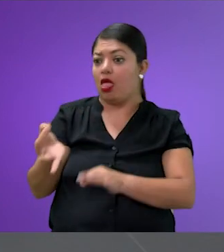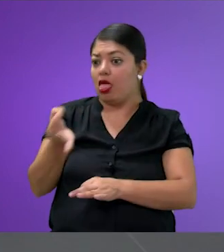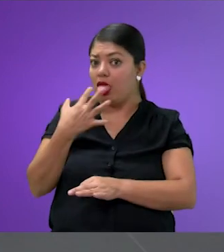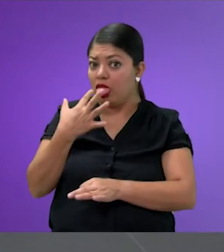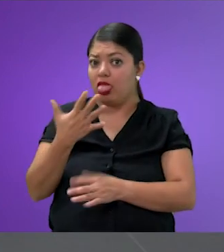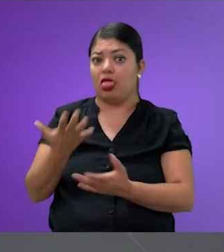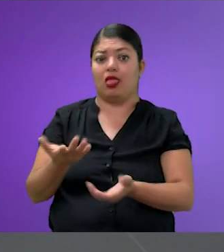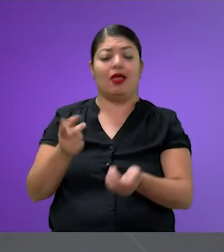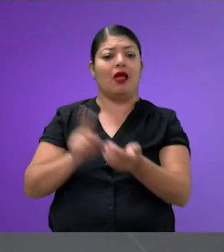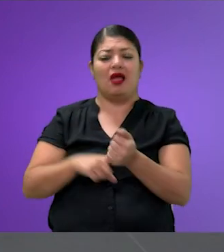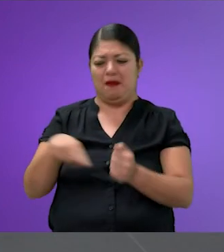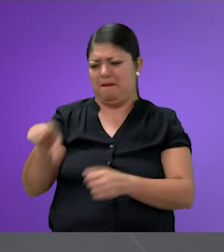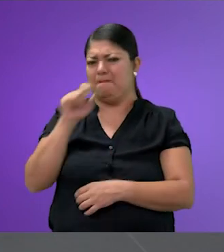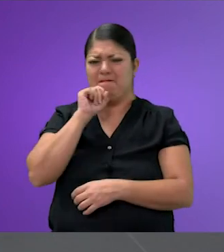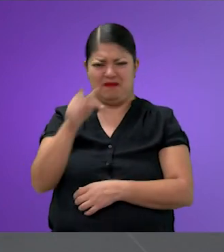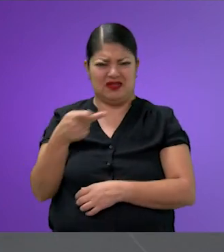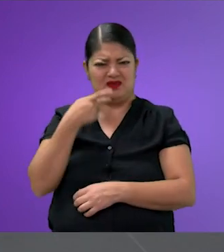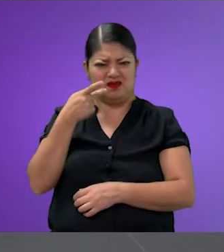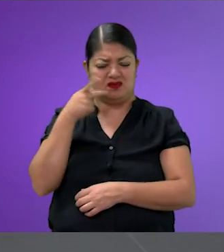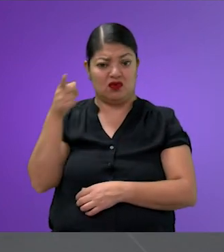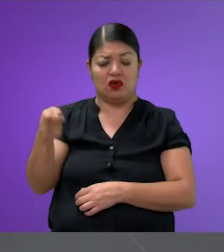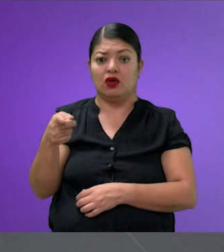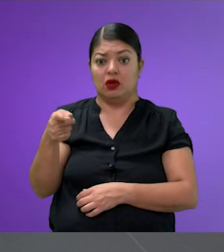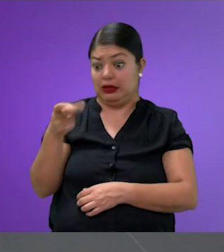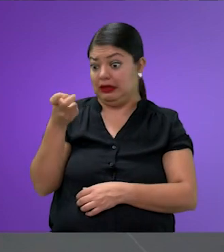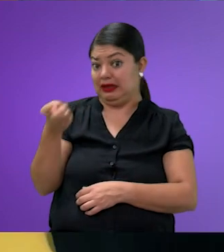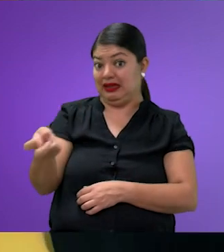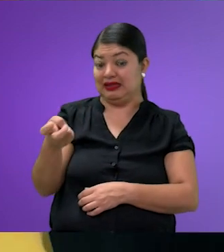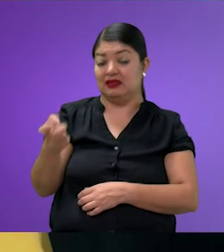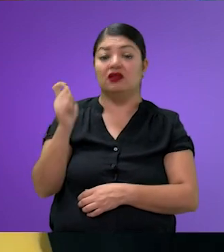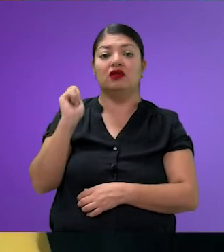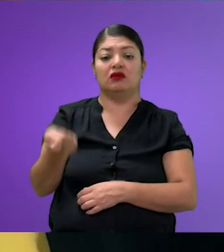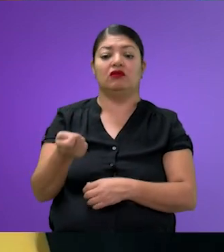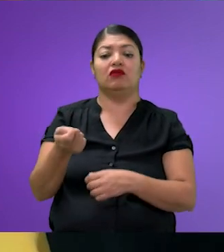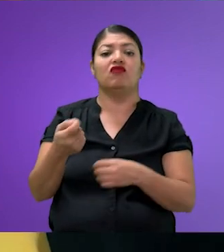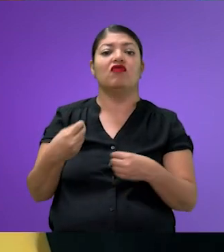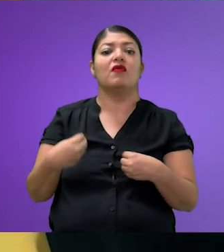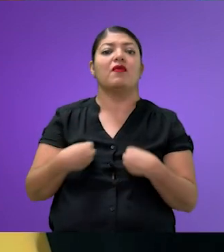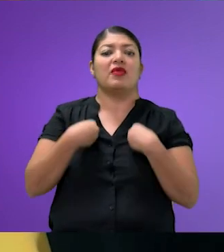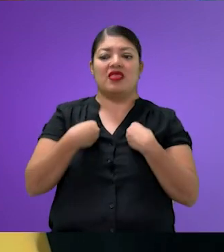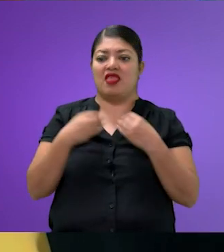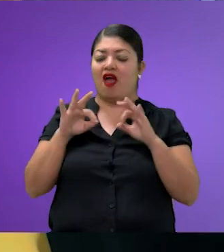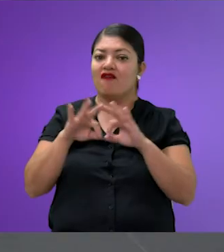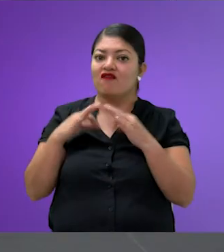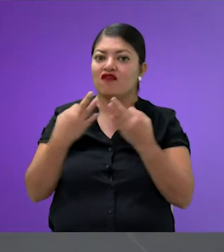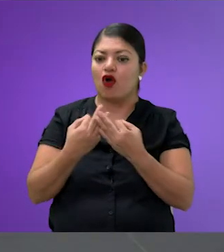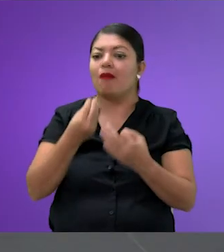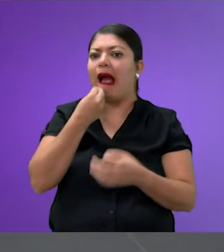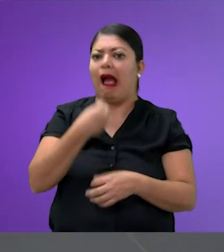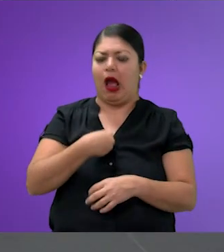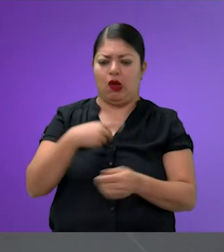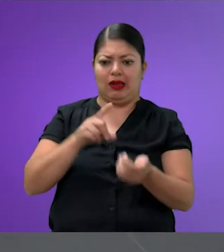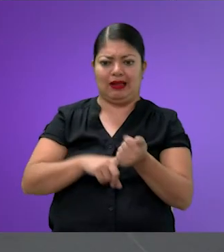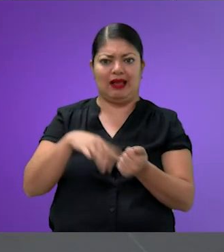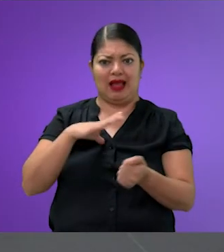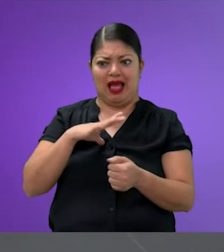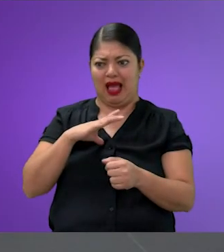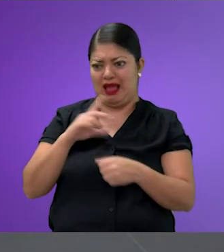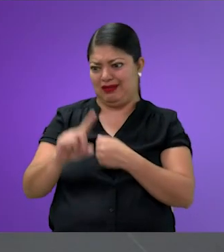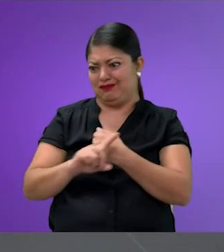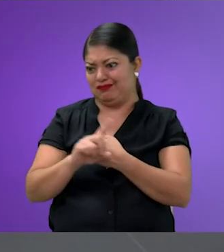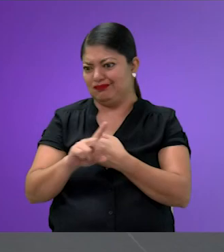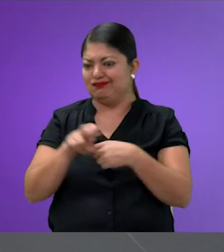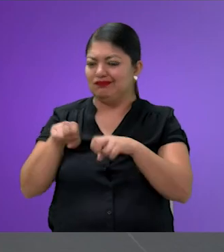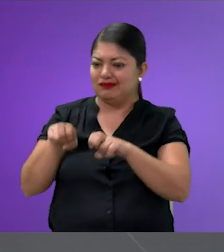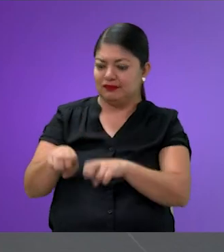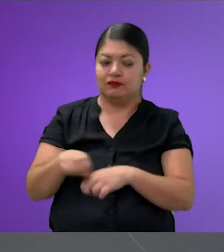que, como bien los mencionabas tú, inciden en la forma de vivir y de ver la vida otra vez, a pesar de estar en esta situación. Que ahí te das